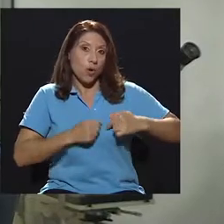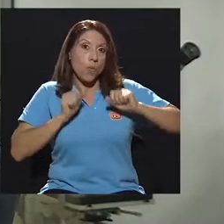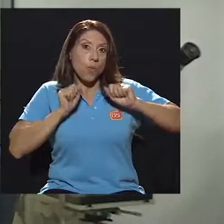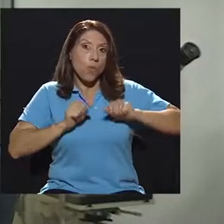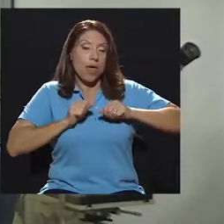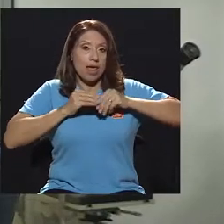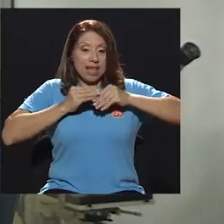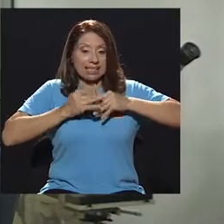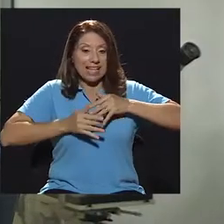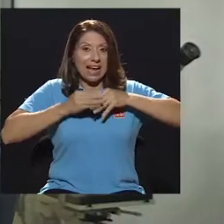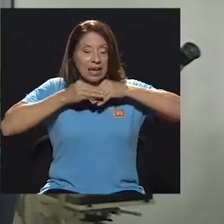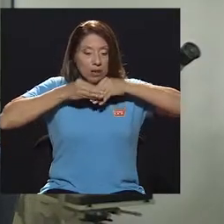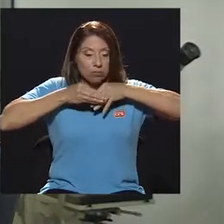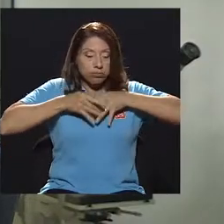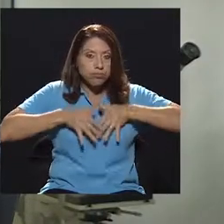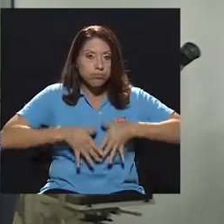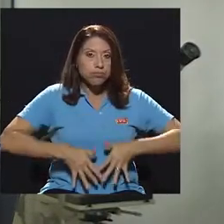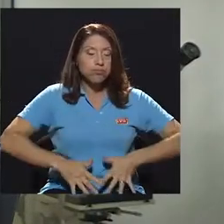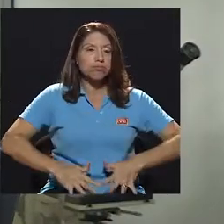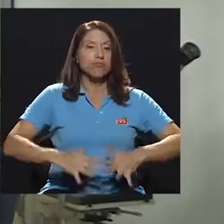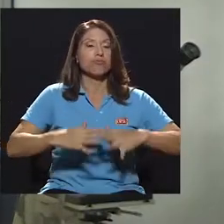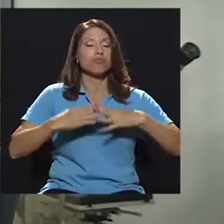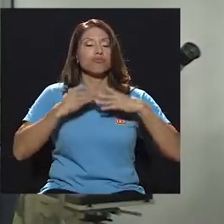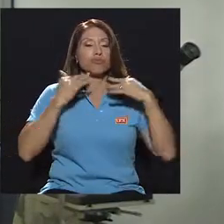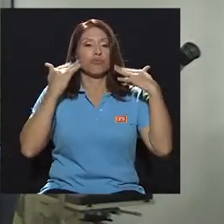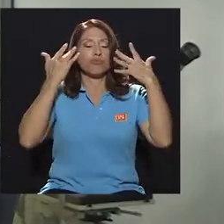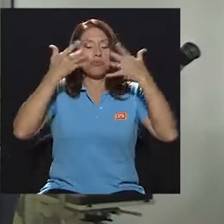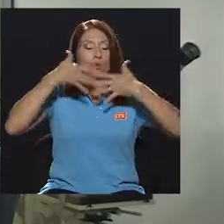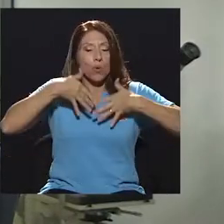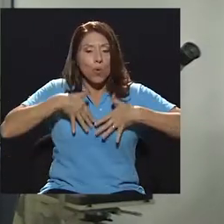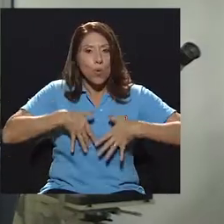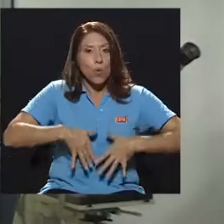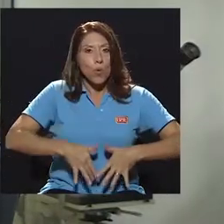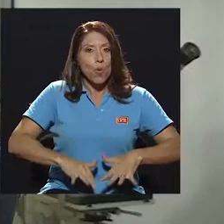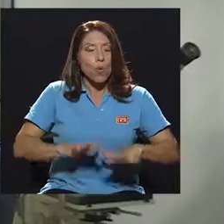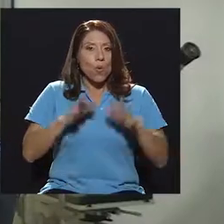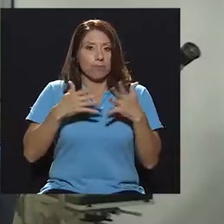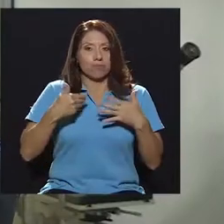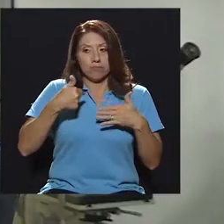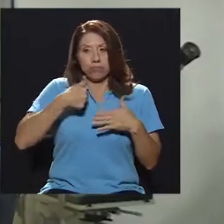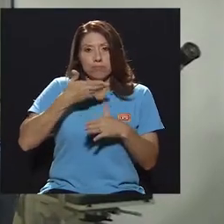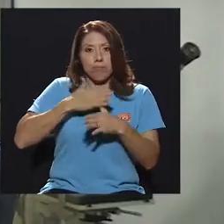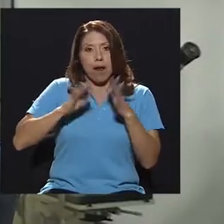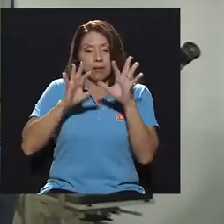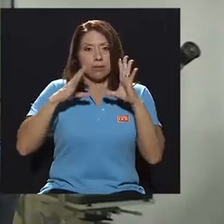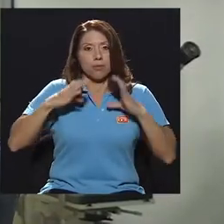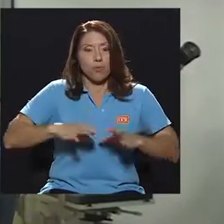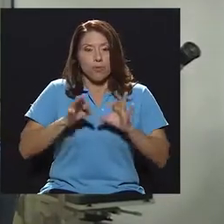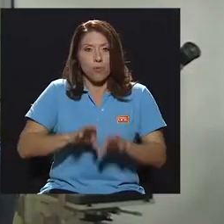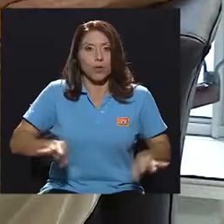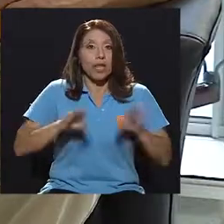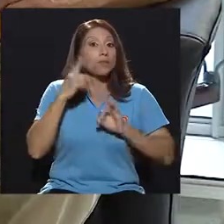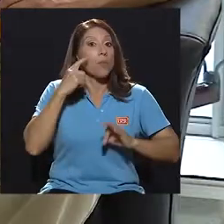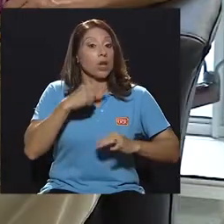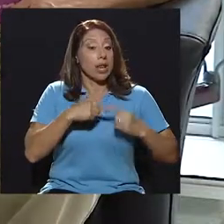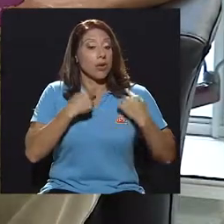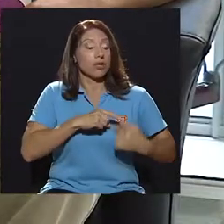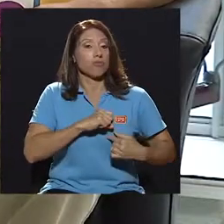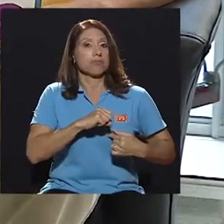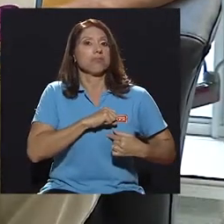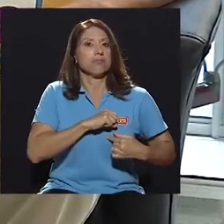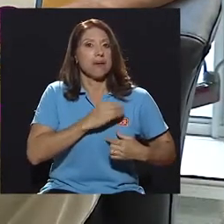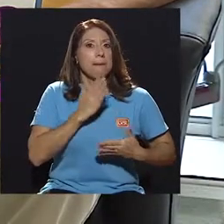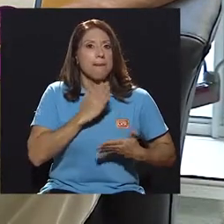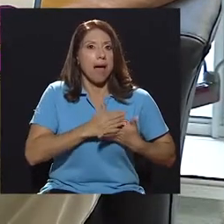al resto del cuerpo y pueda llegar a órganos esenciales, ya que en un paro cardíaco pues lo que sucede es esto, el corazón se detiene, deja de haber